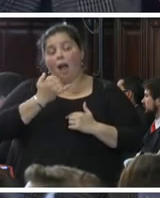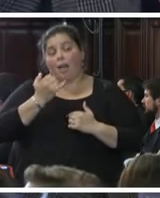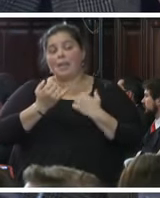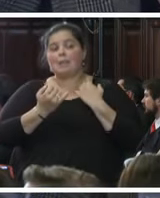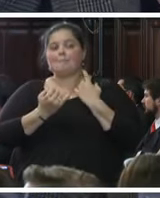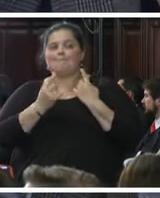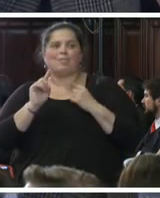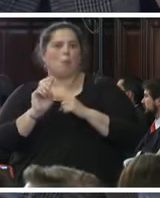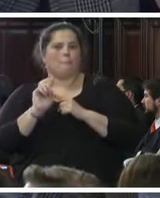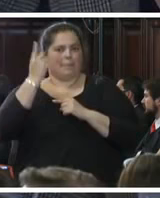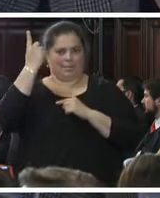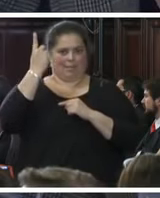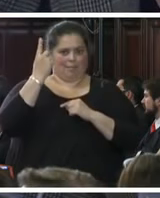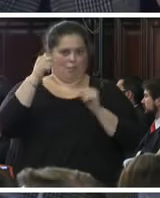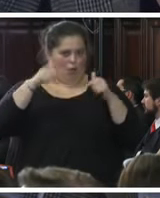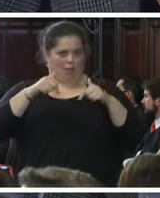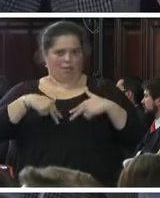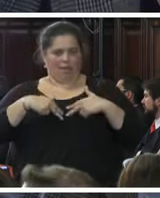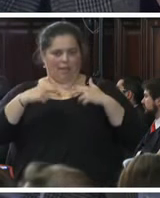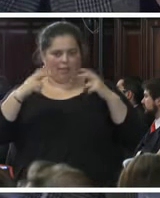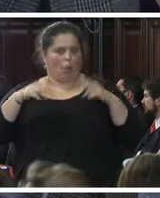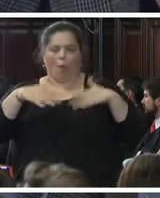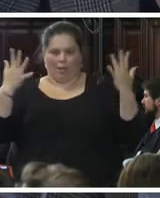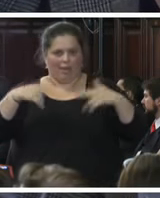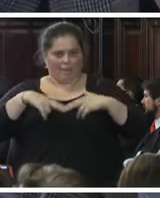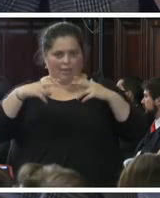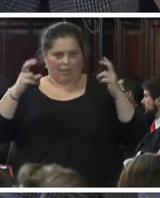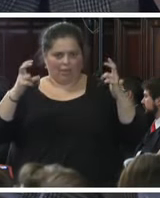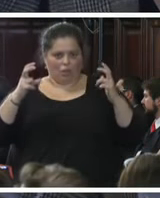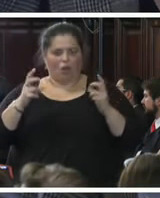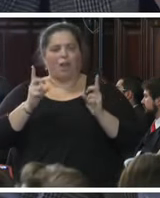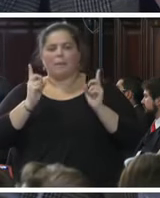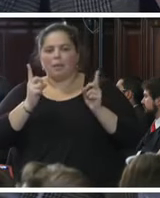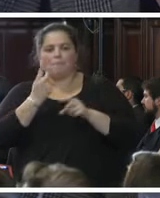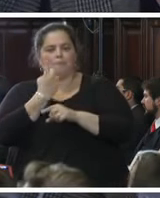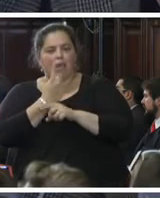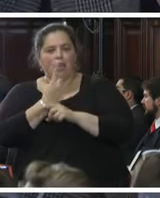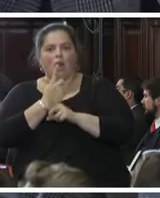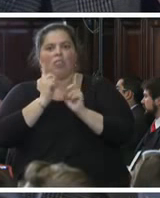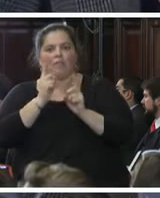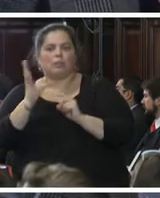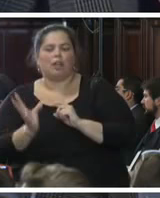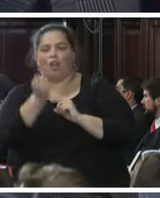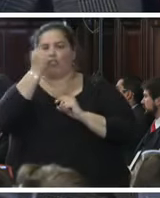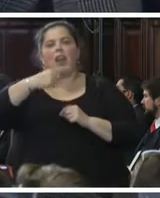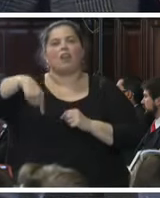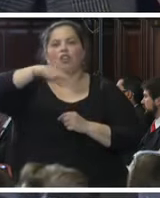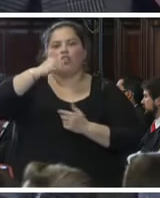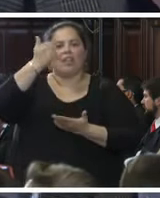investigación es ubicar donde están los muchachos